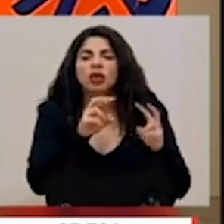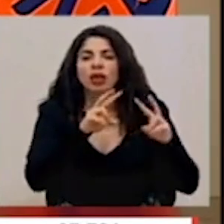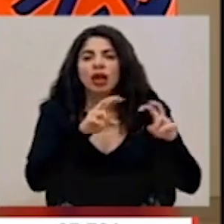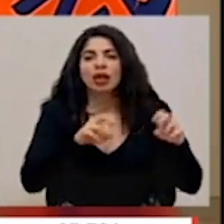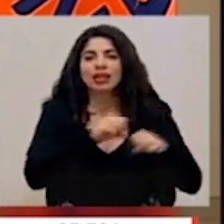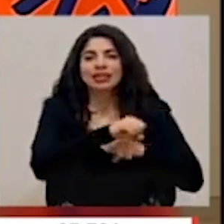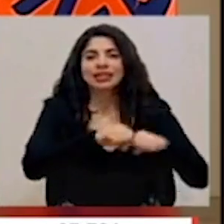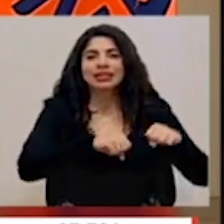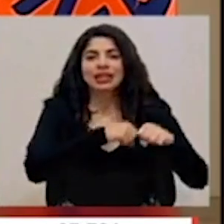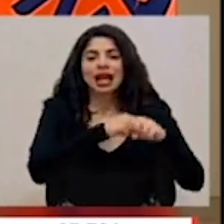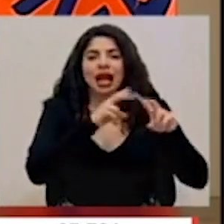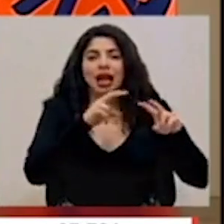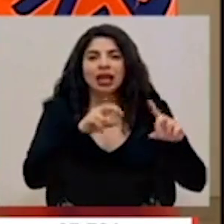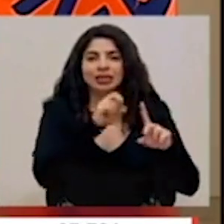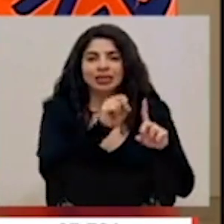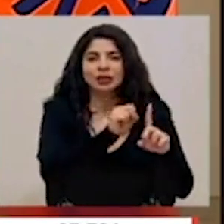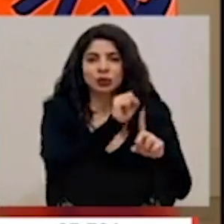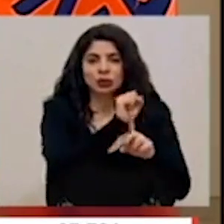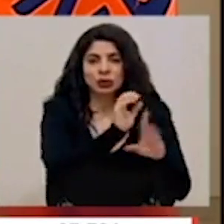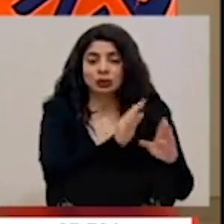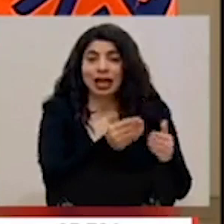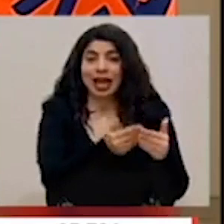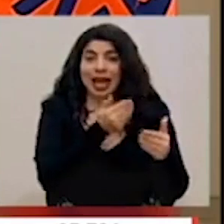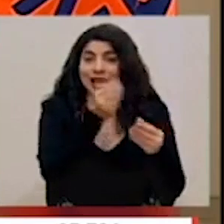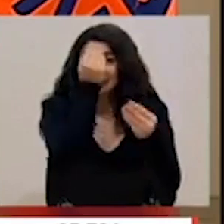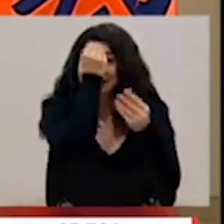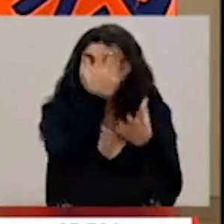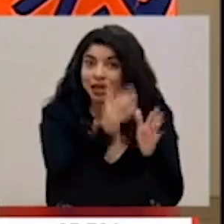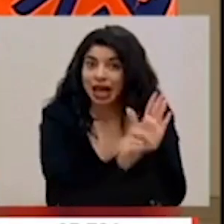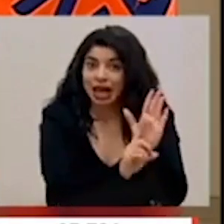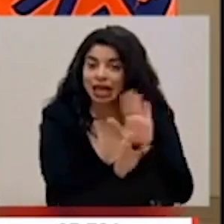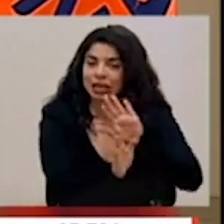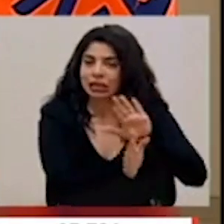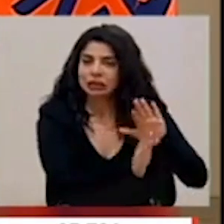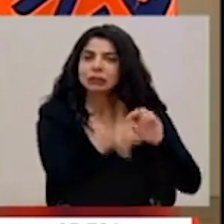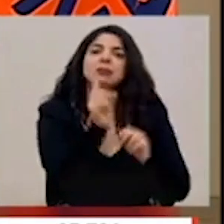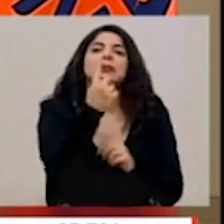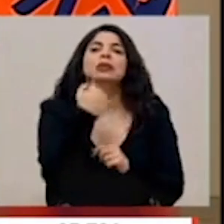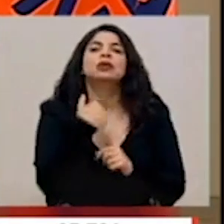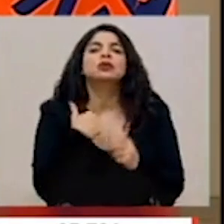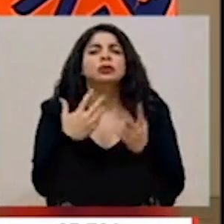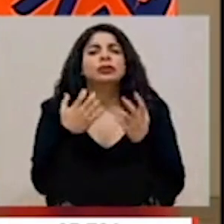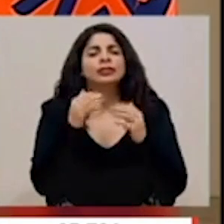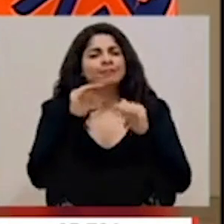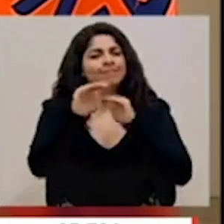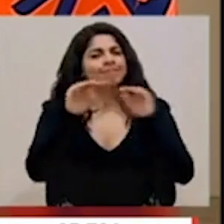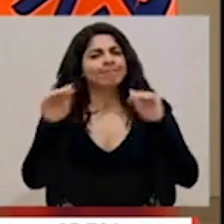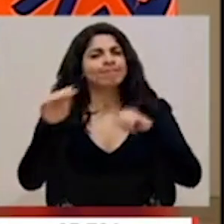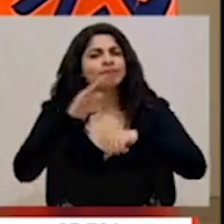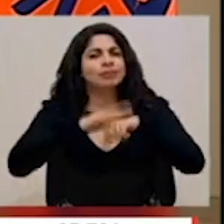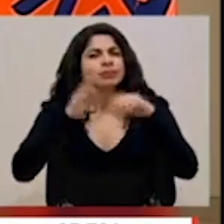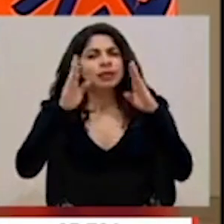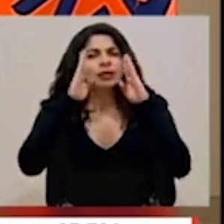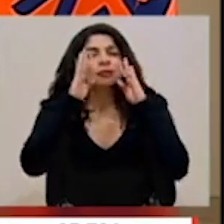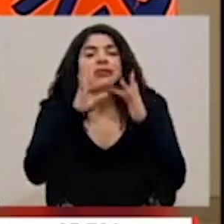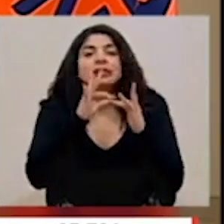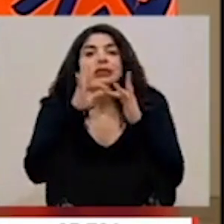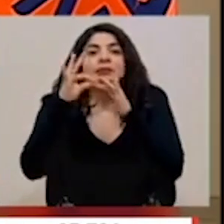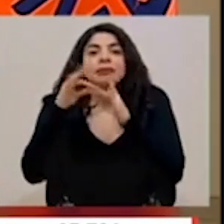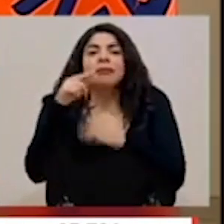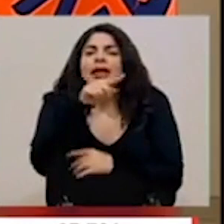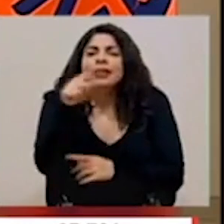situación. Antes de proceder a la actualización de las alertas, yo quiero hacer un llamado especial para que